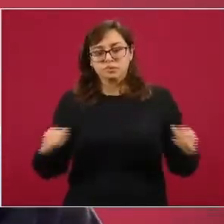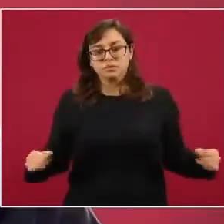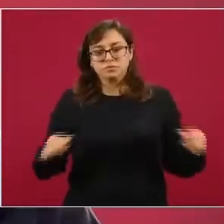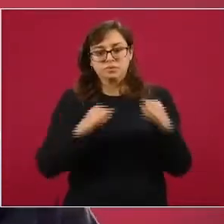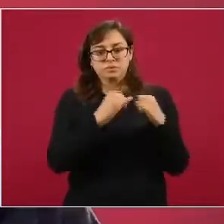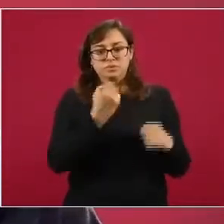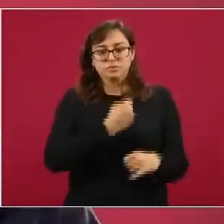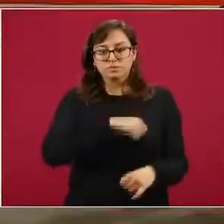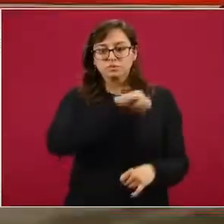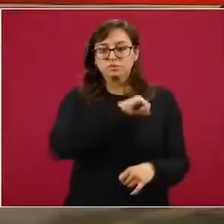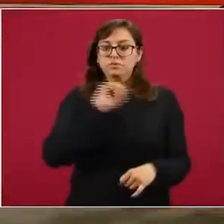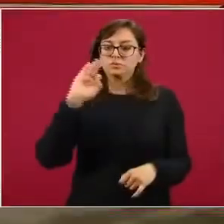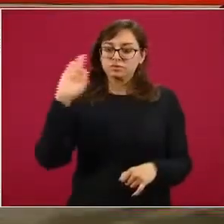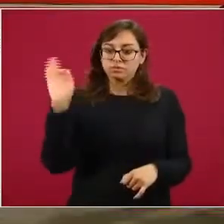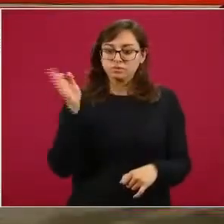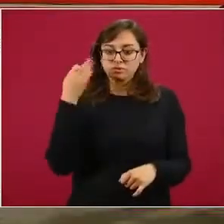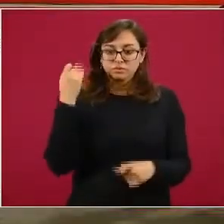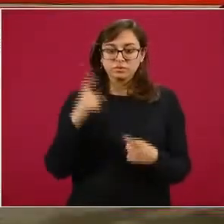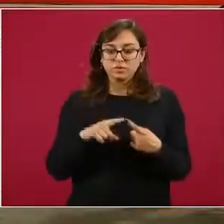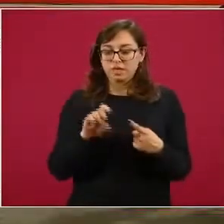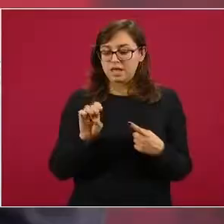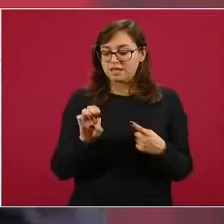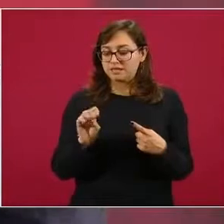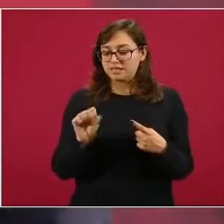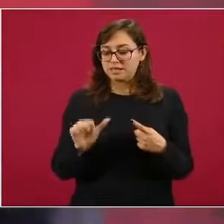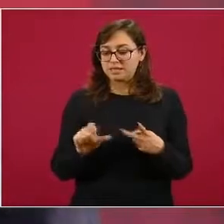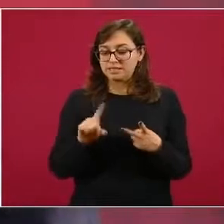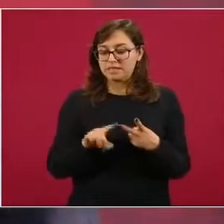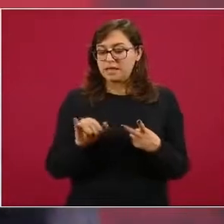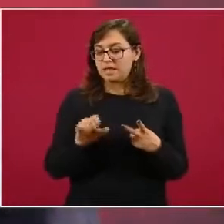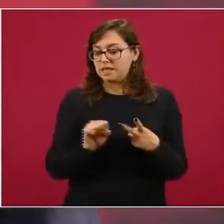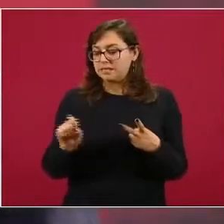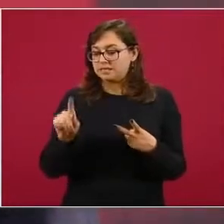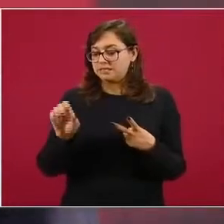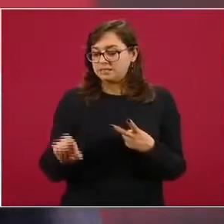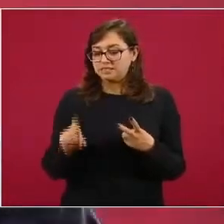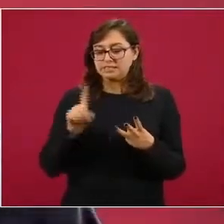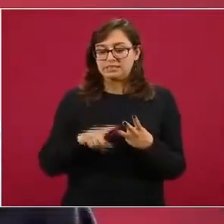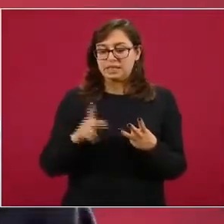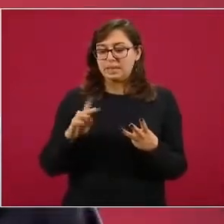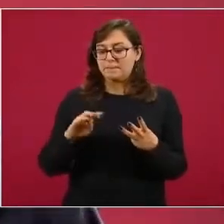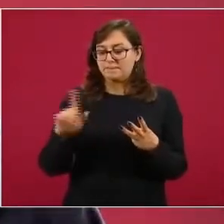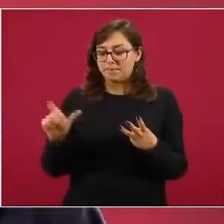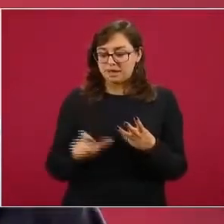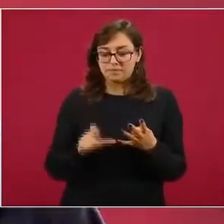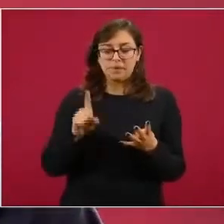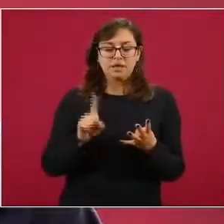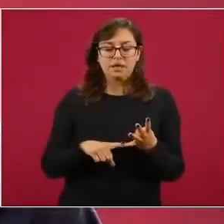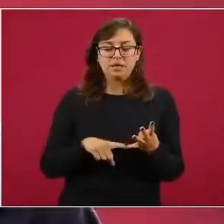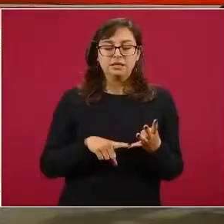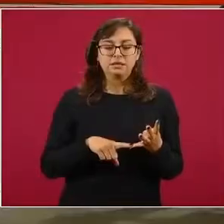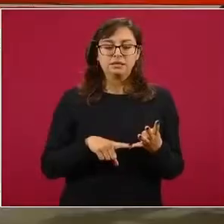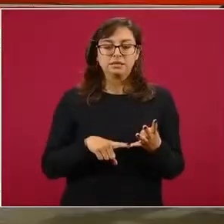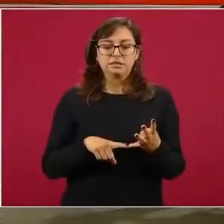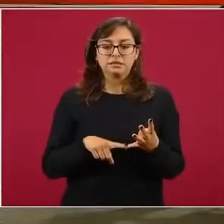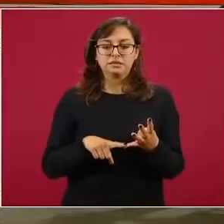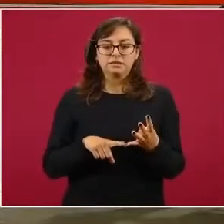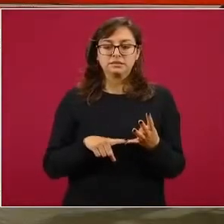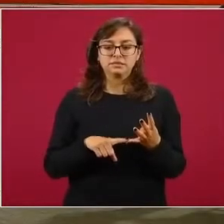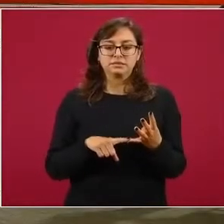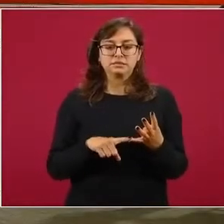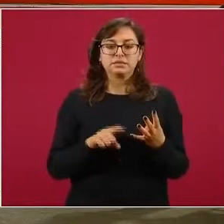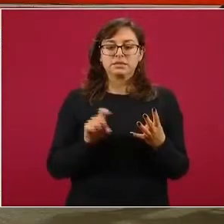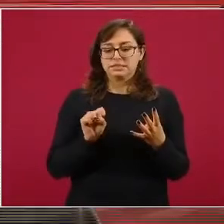tanto federales, la Secretaría de Salud, el IMSS, el Issste, los servicios médicos de Pemex y las direcciones de sanidad